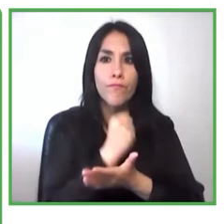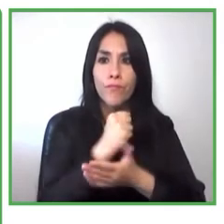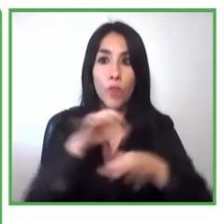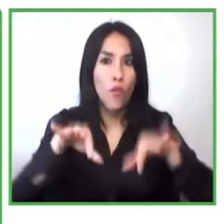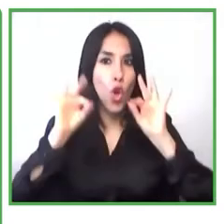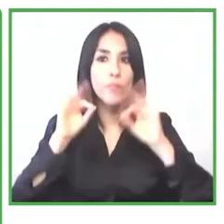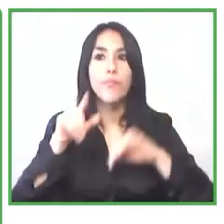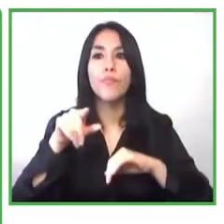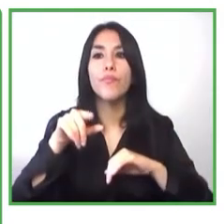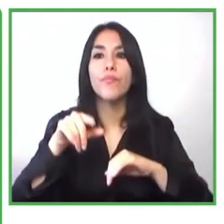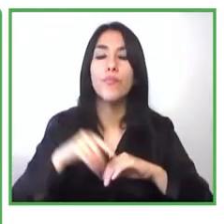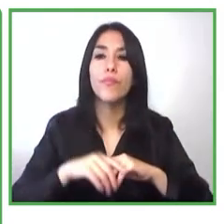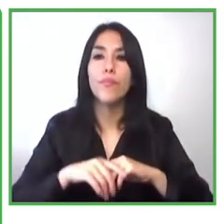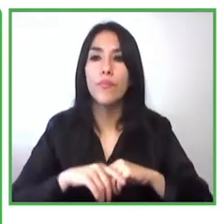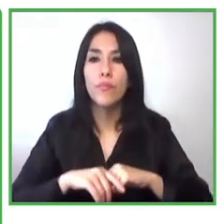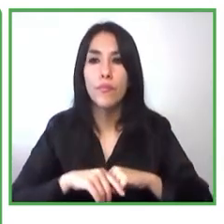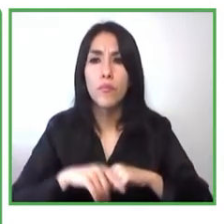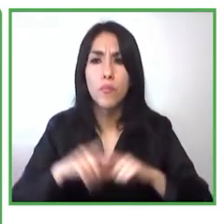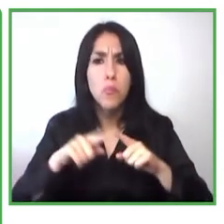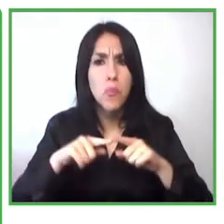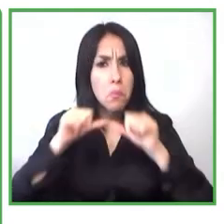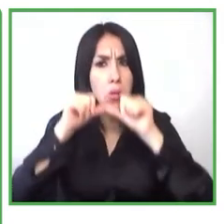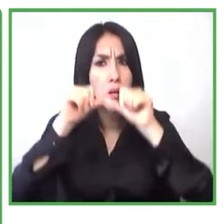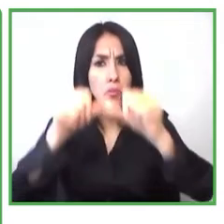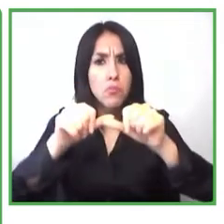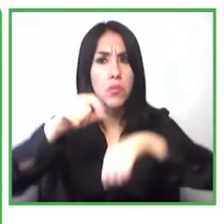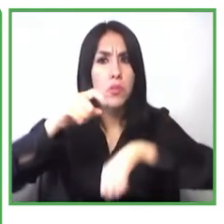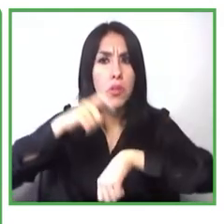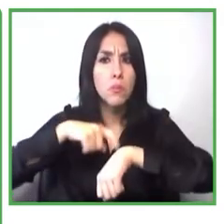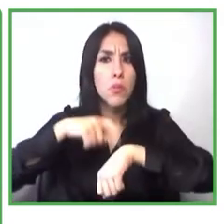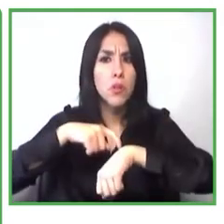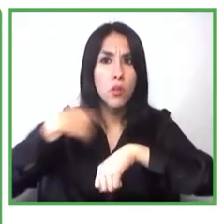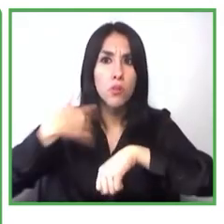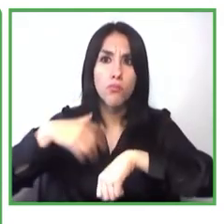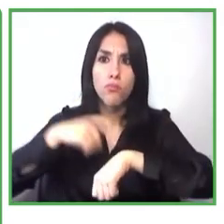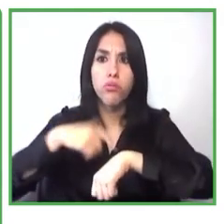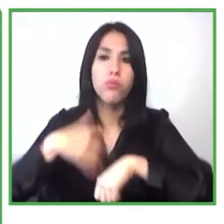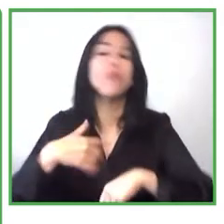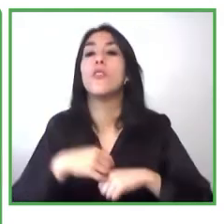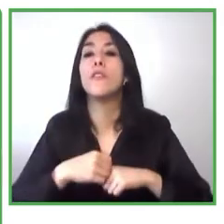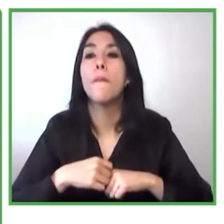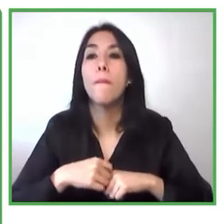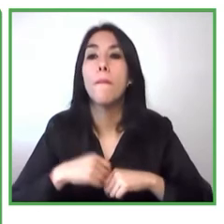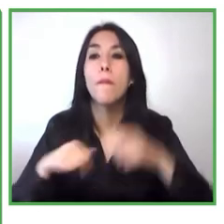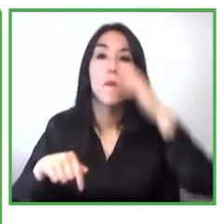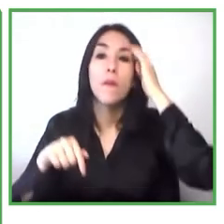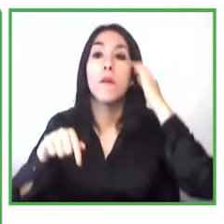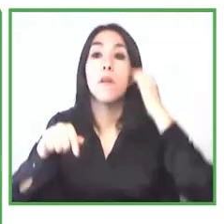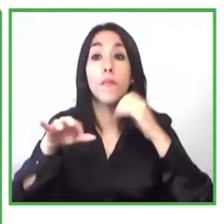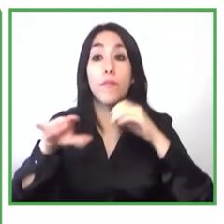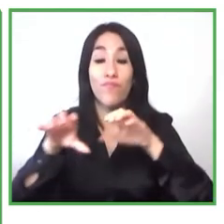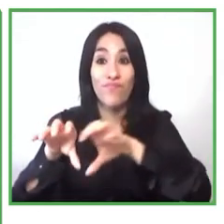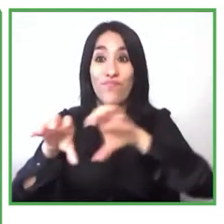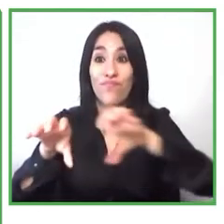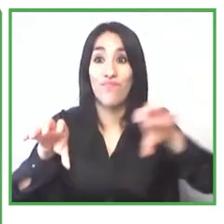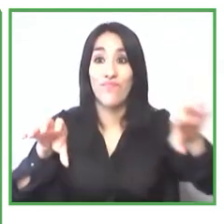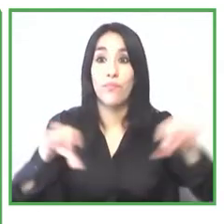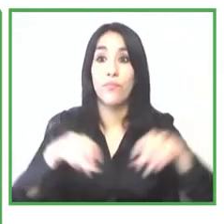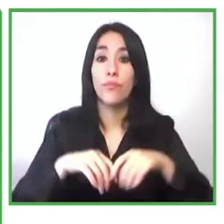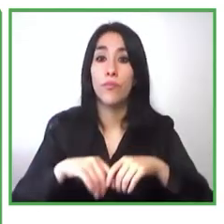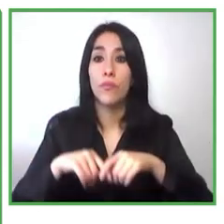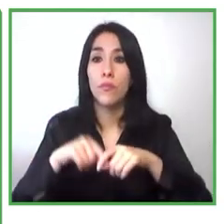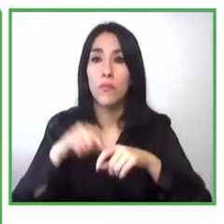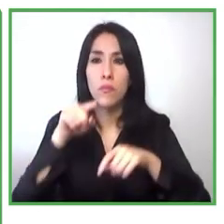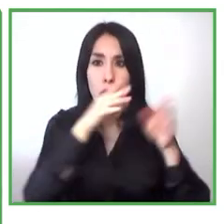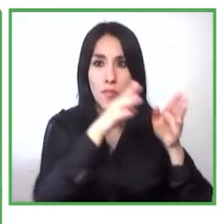grandes etapas la primera etapa desarrollamos un seminario de emprendimiento de discapacidad la idea de hacer